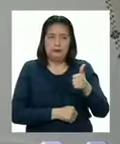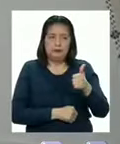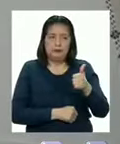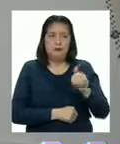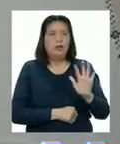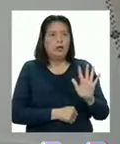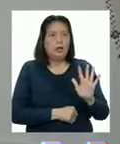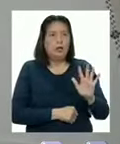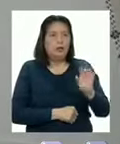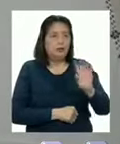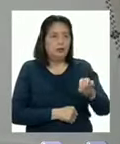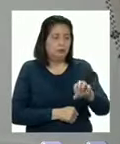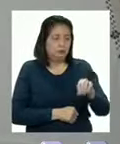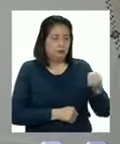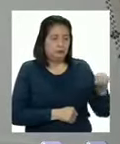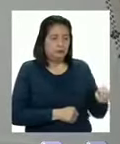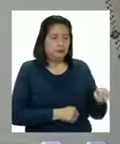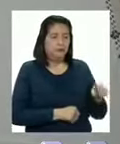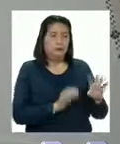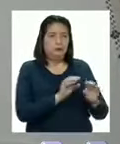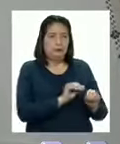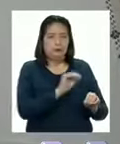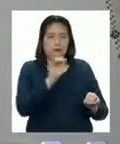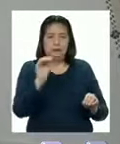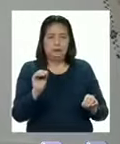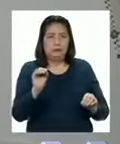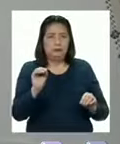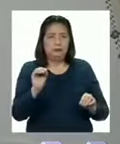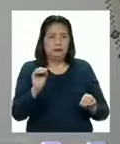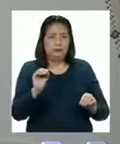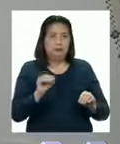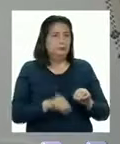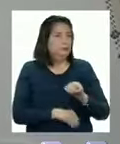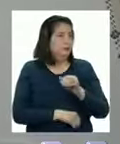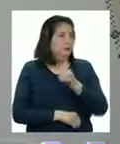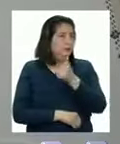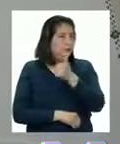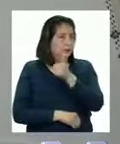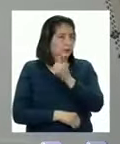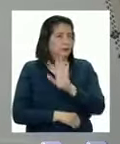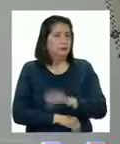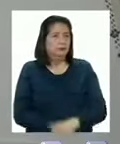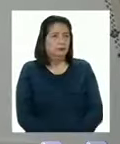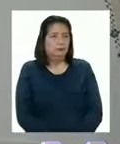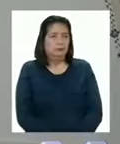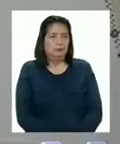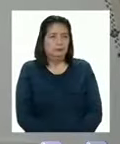Entonces me llevo estas piedritas y la pongo en el lugar de la decena Diez